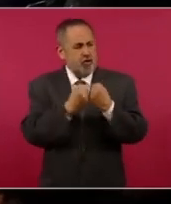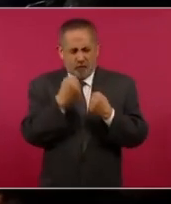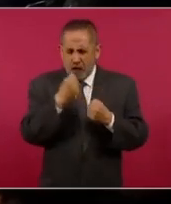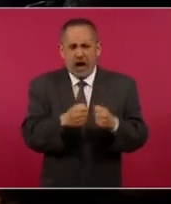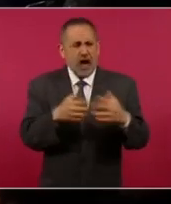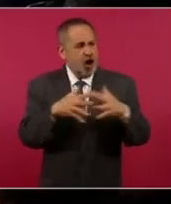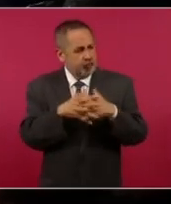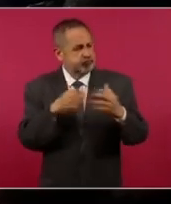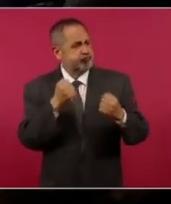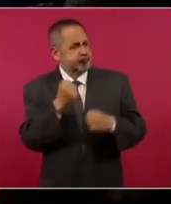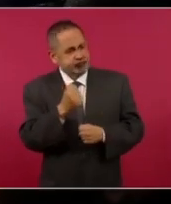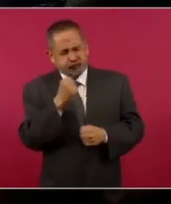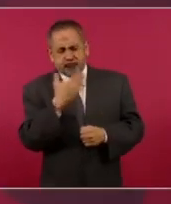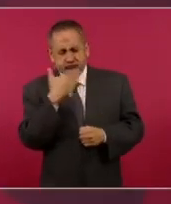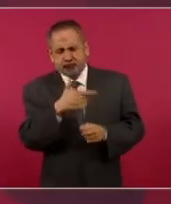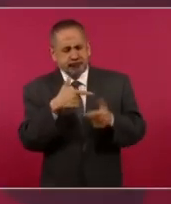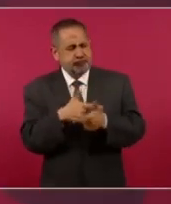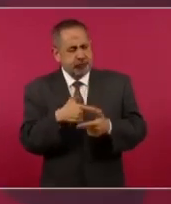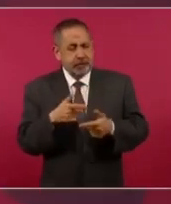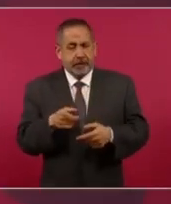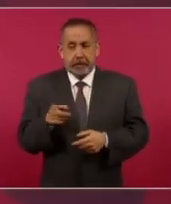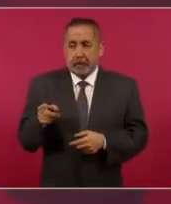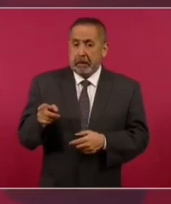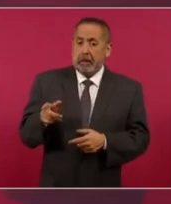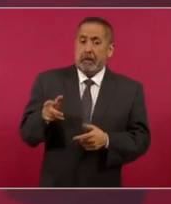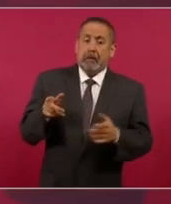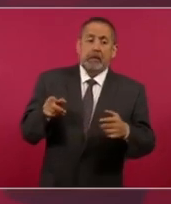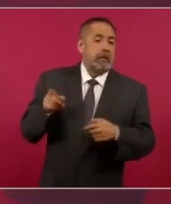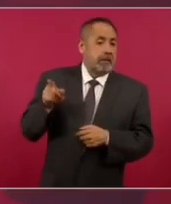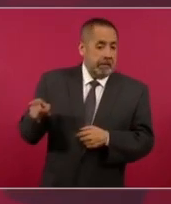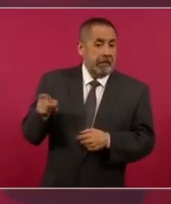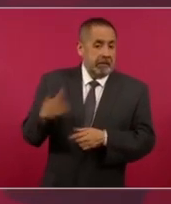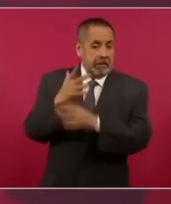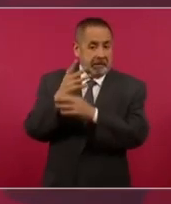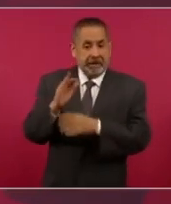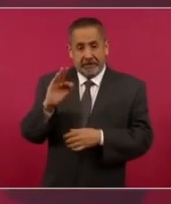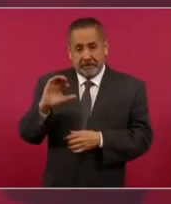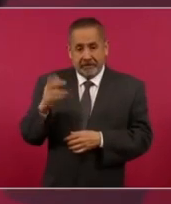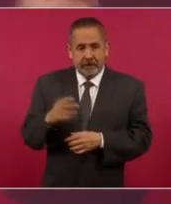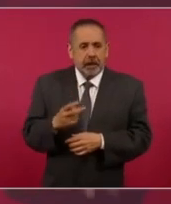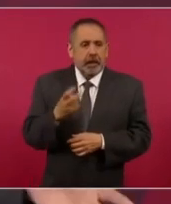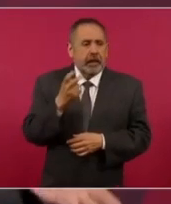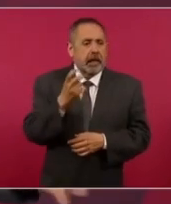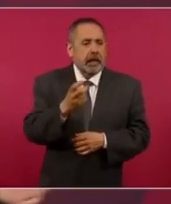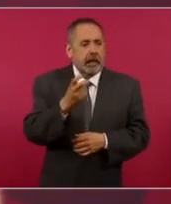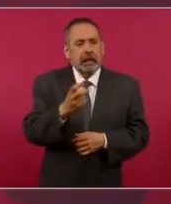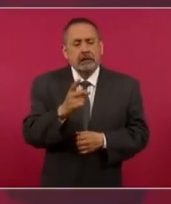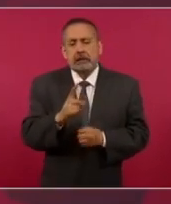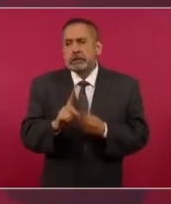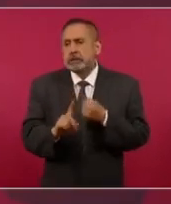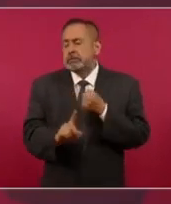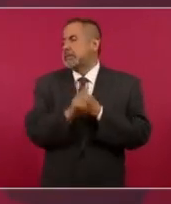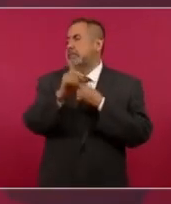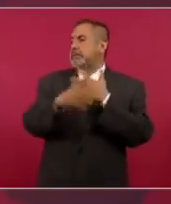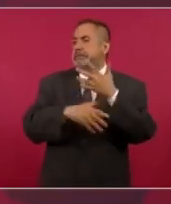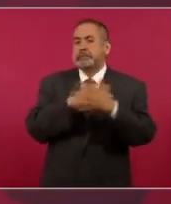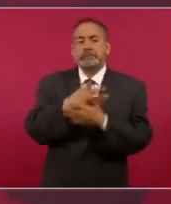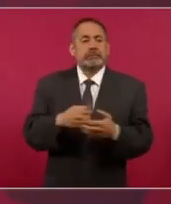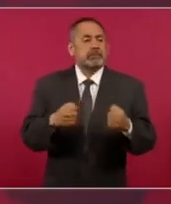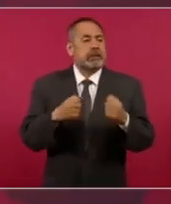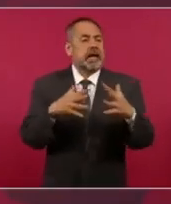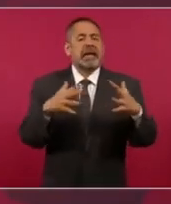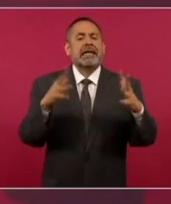lo que llevó a declarar la guerra contra el